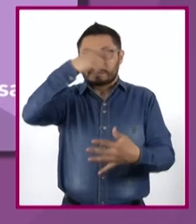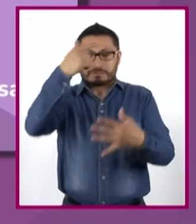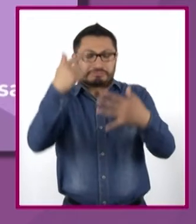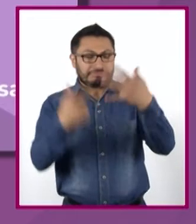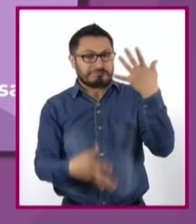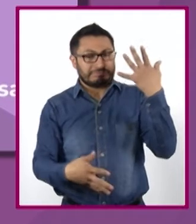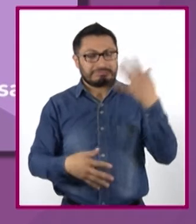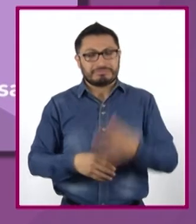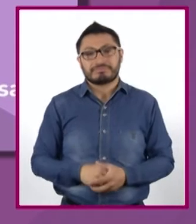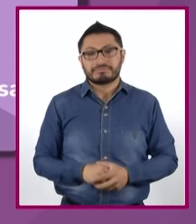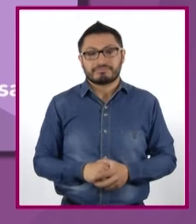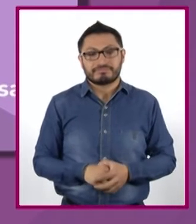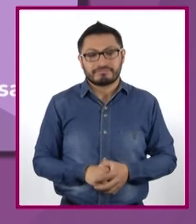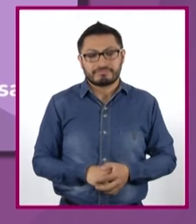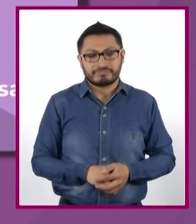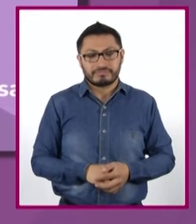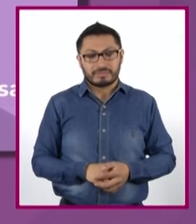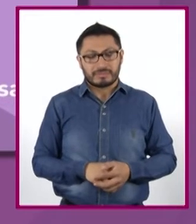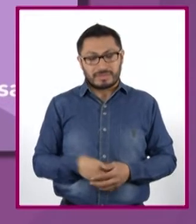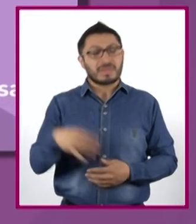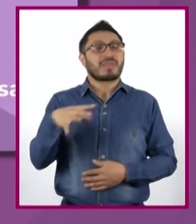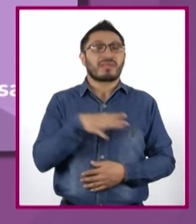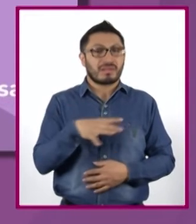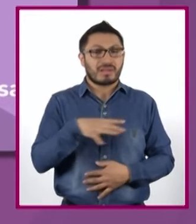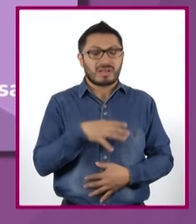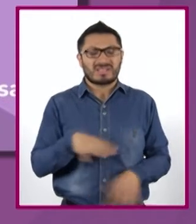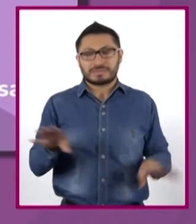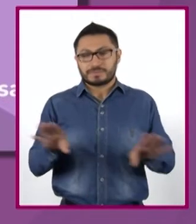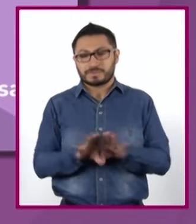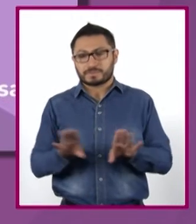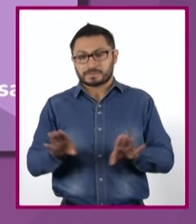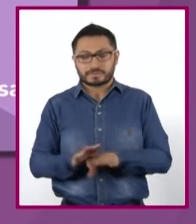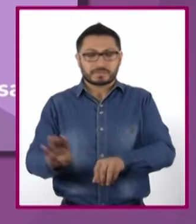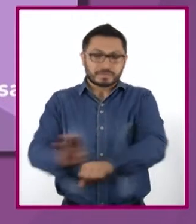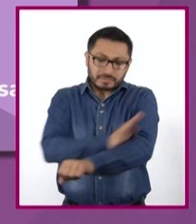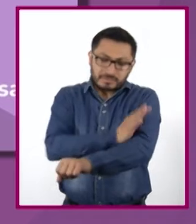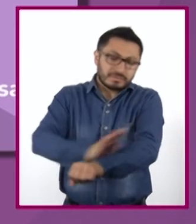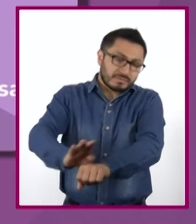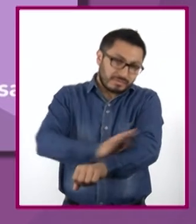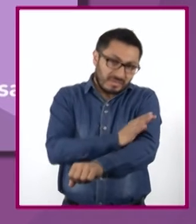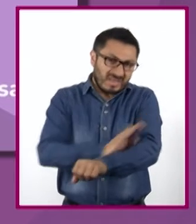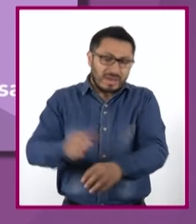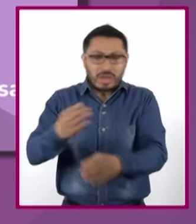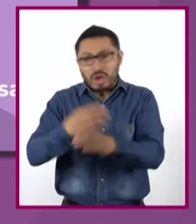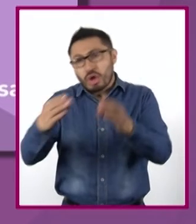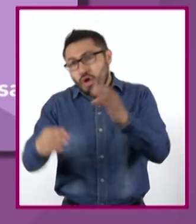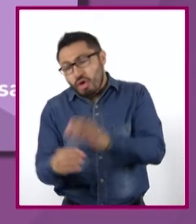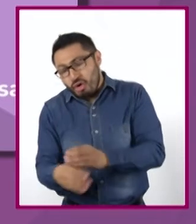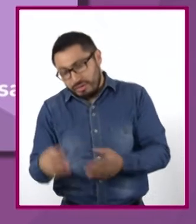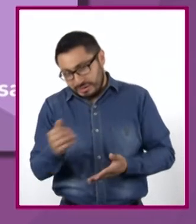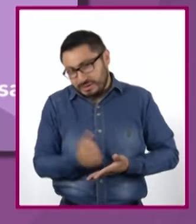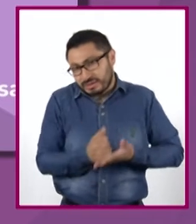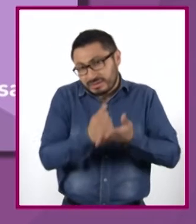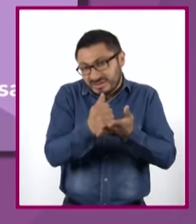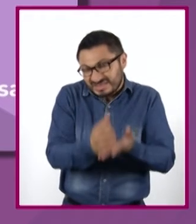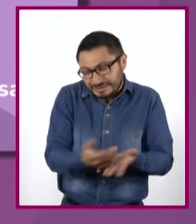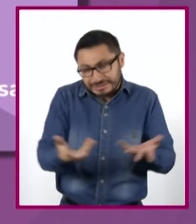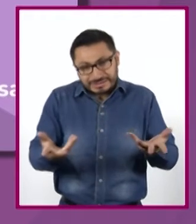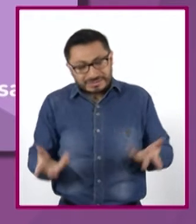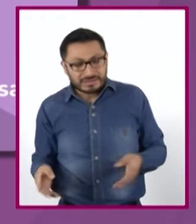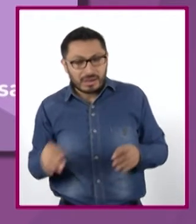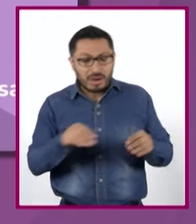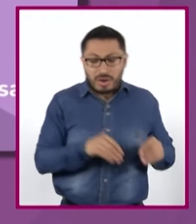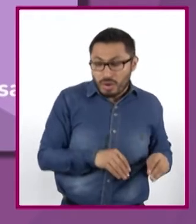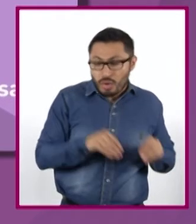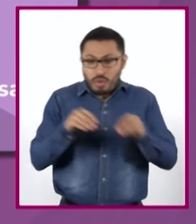coníferas. Poseían limitados bienes materiales que les facilitaban el moverse de